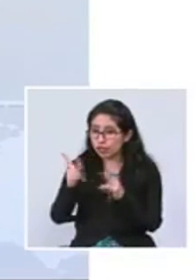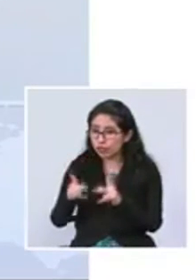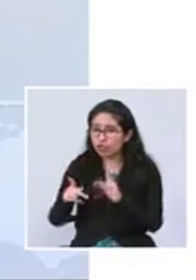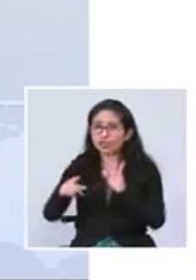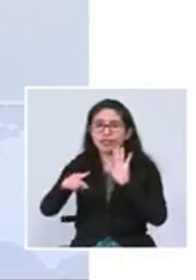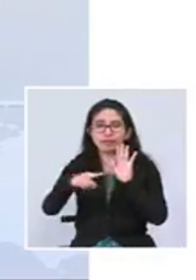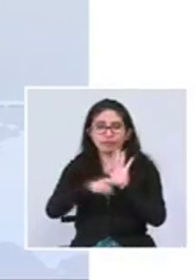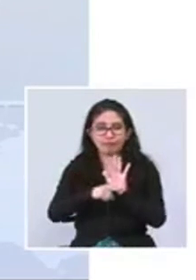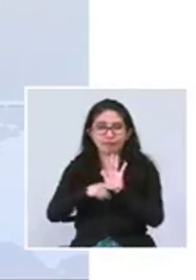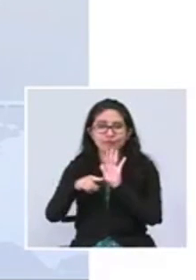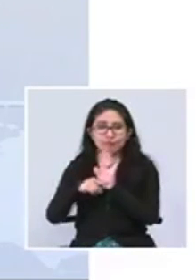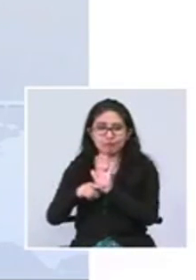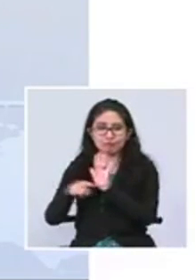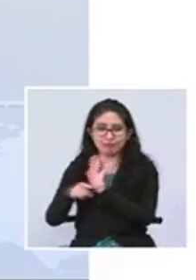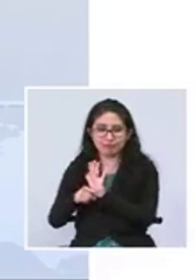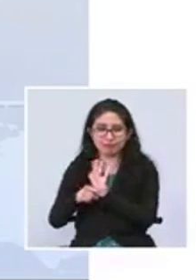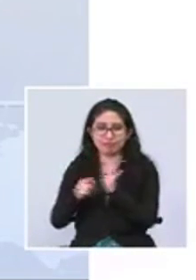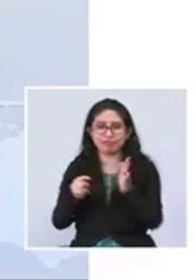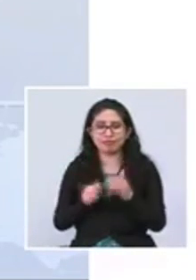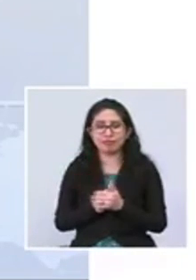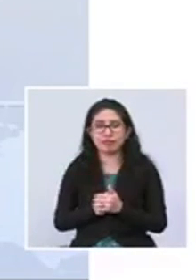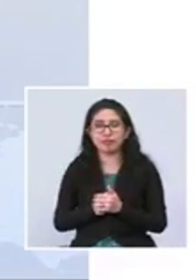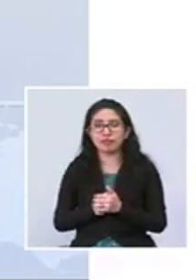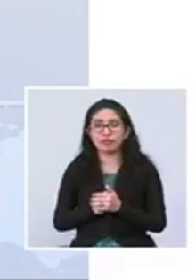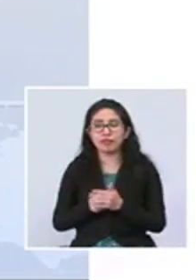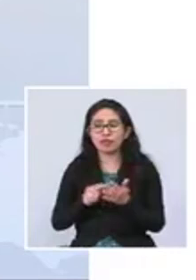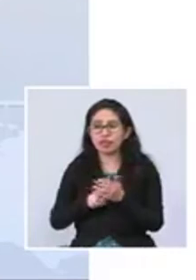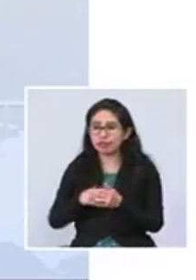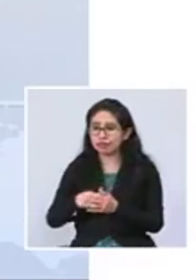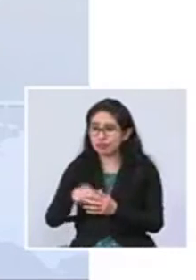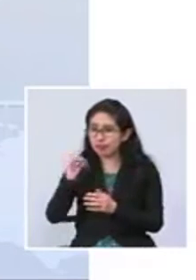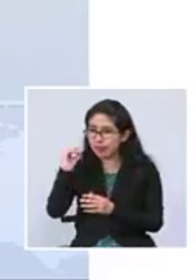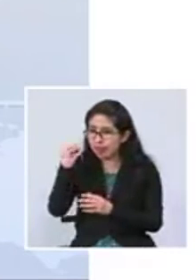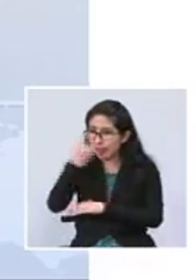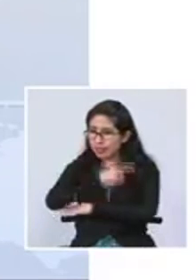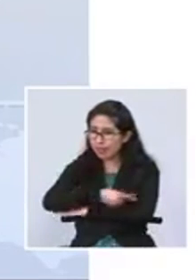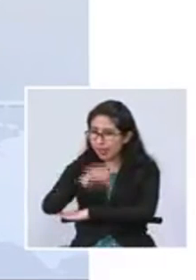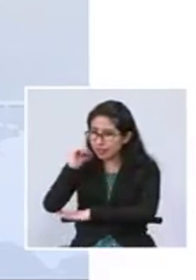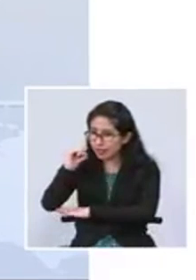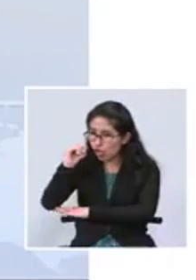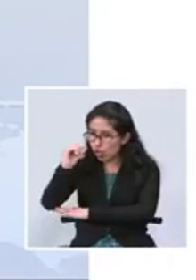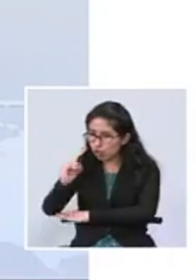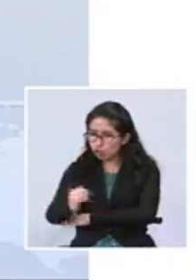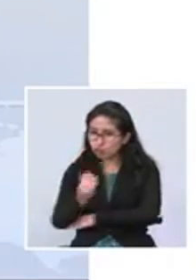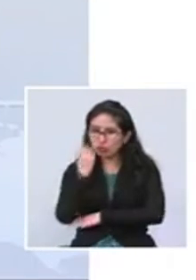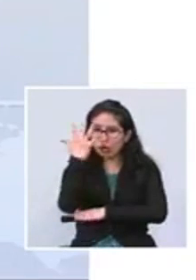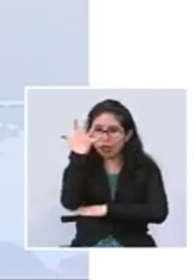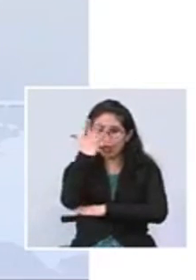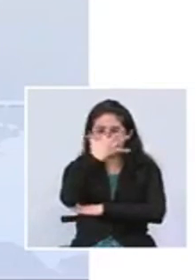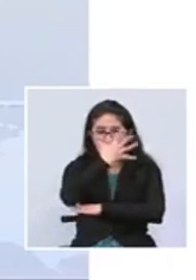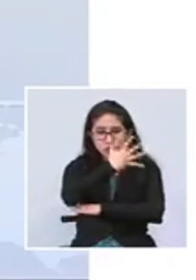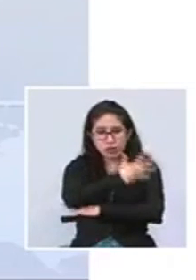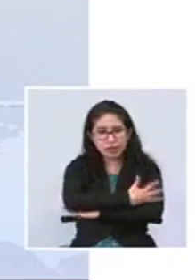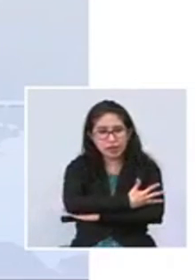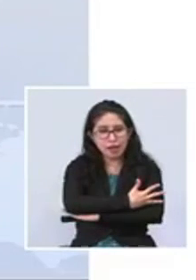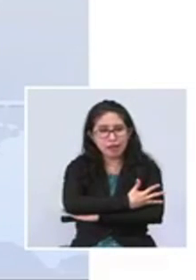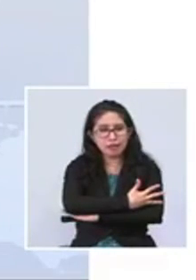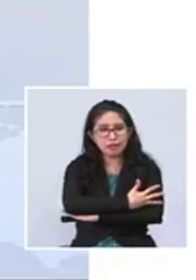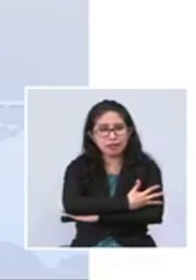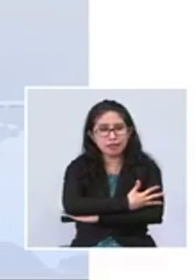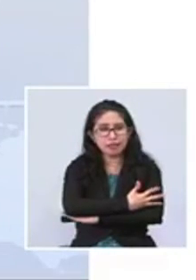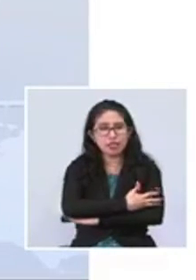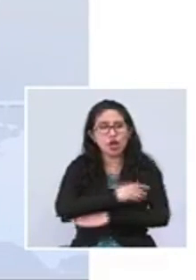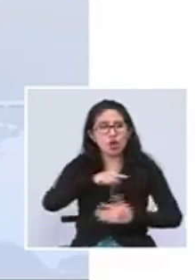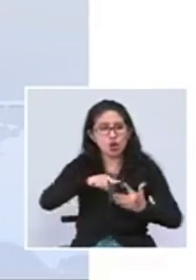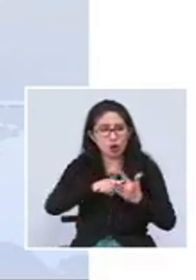negativo. Después del día cinco, que sería el periodo de incubación, acá empieza